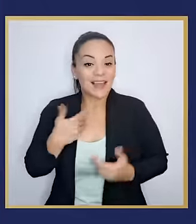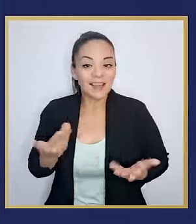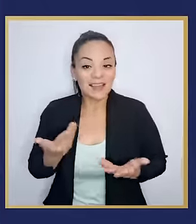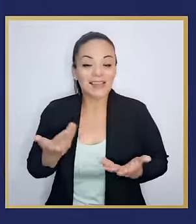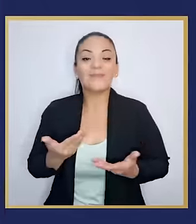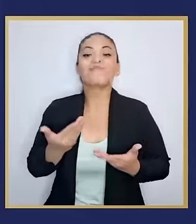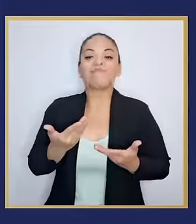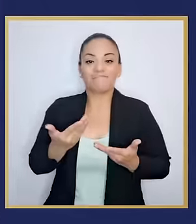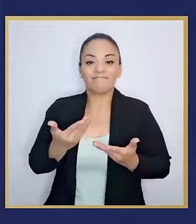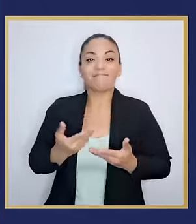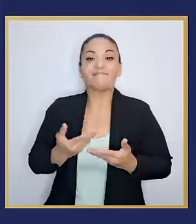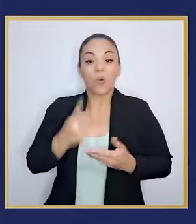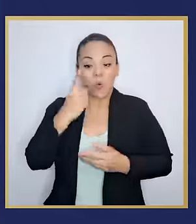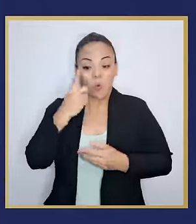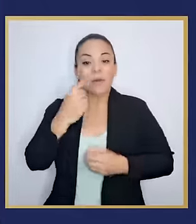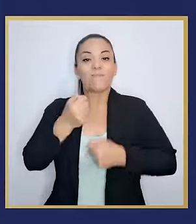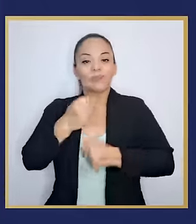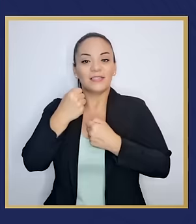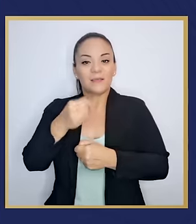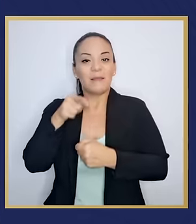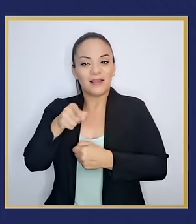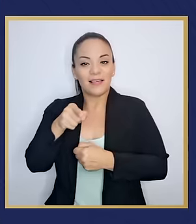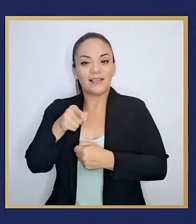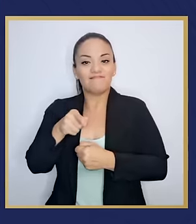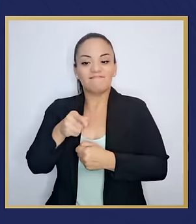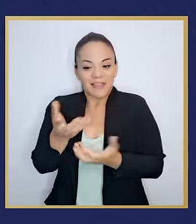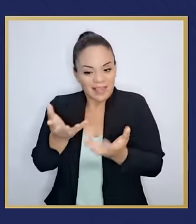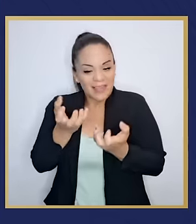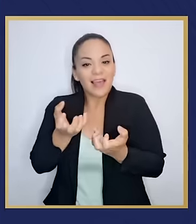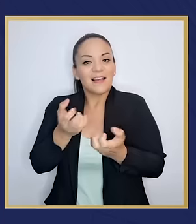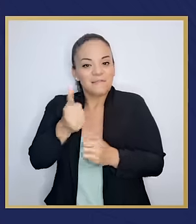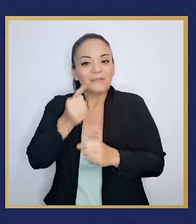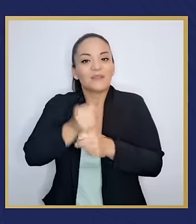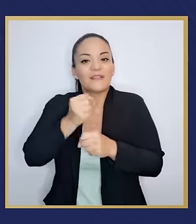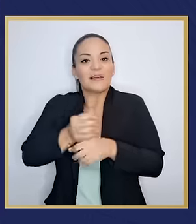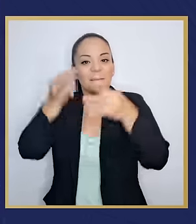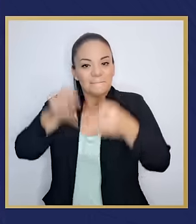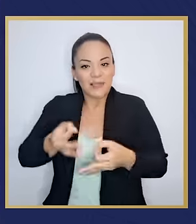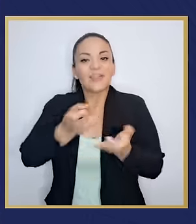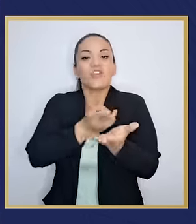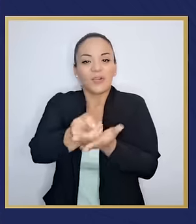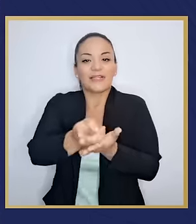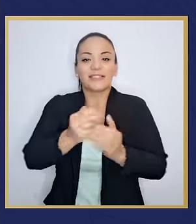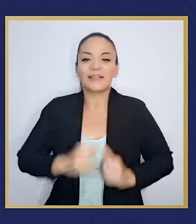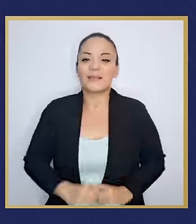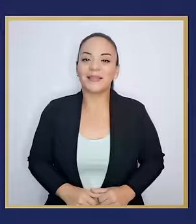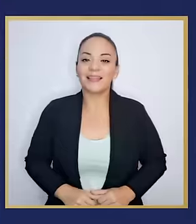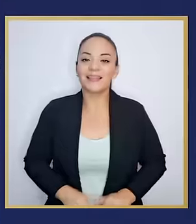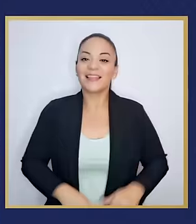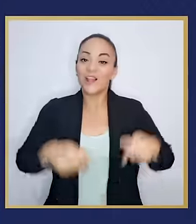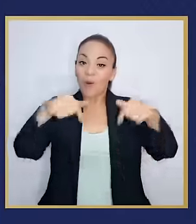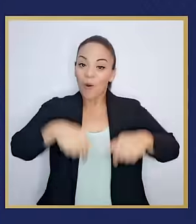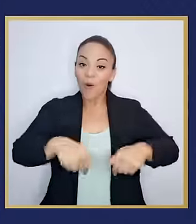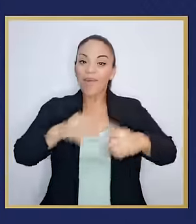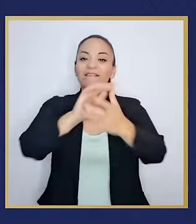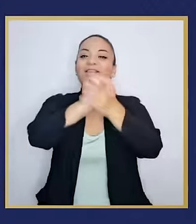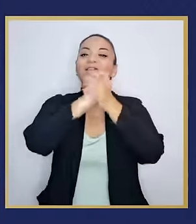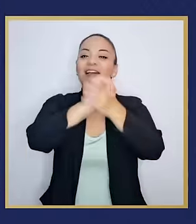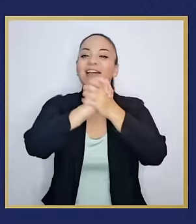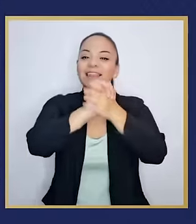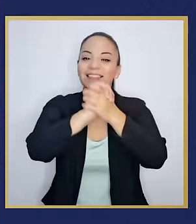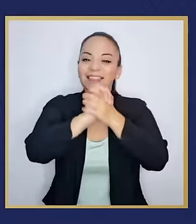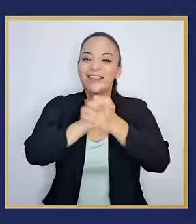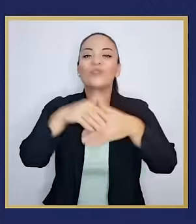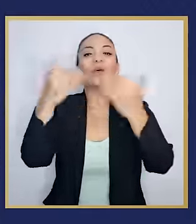un gobierno municipal que quiera hacer las cosas bien y honradamente. Hoy felicito